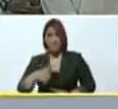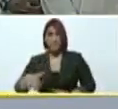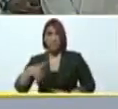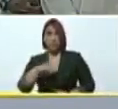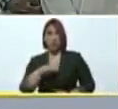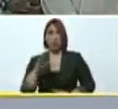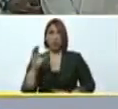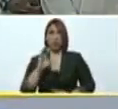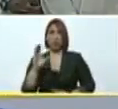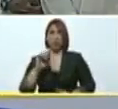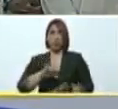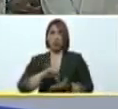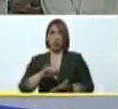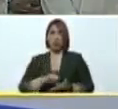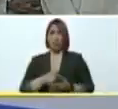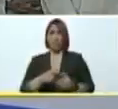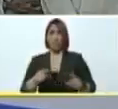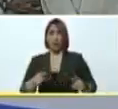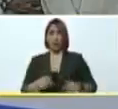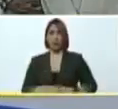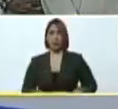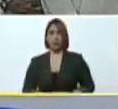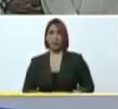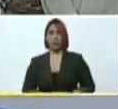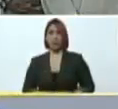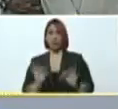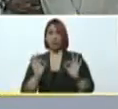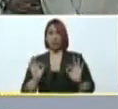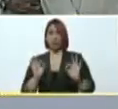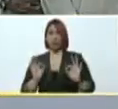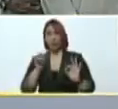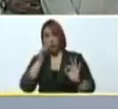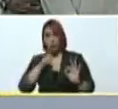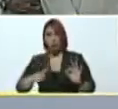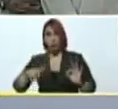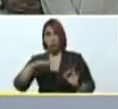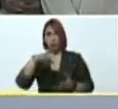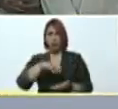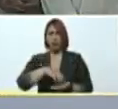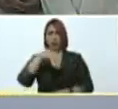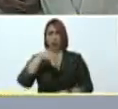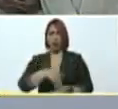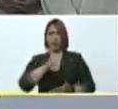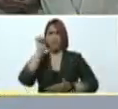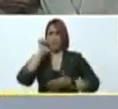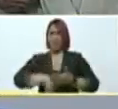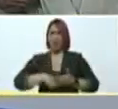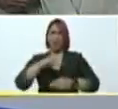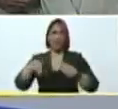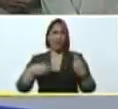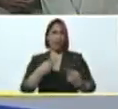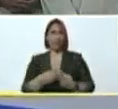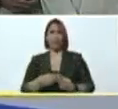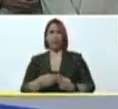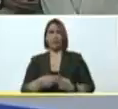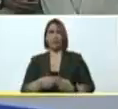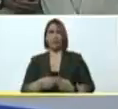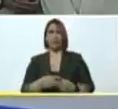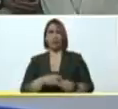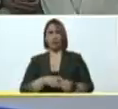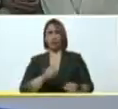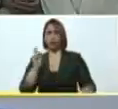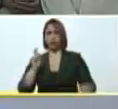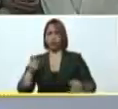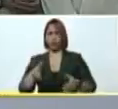la gran caracas pero específicamente al pueblo del estado miranda nada ni nadie nos sacará de la